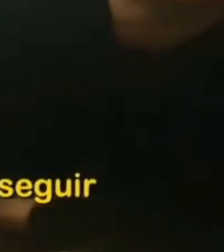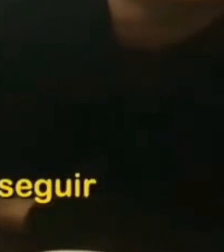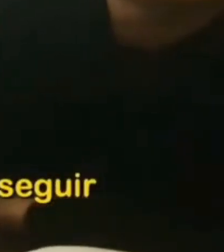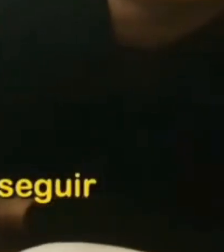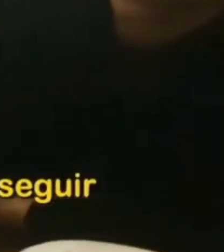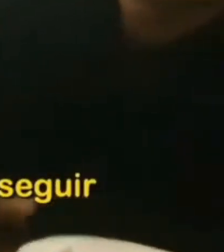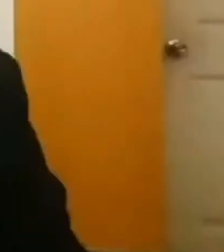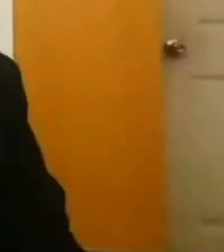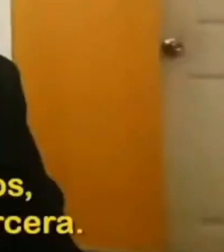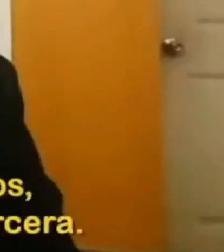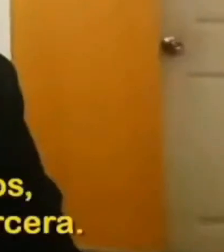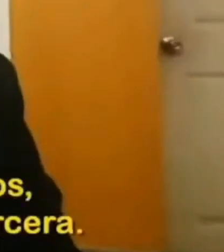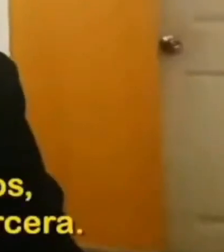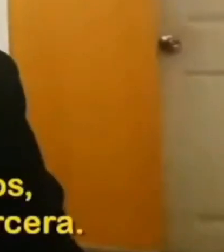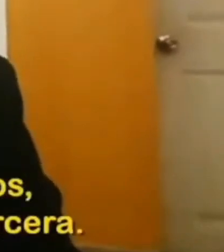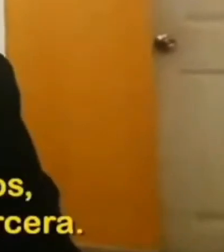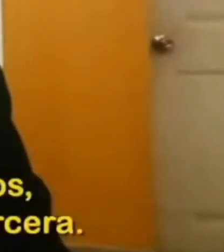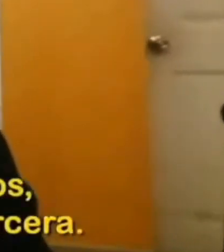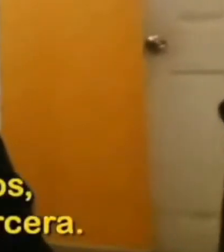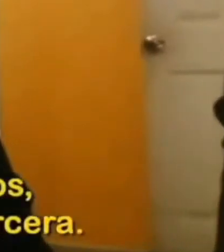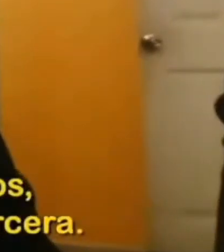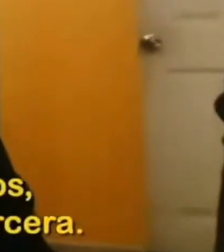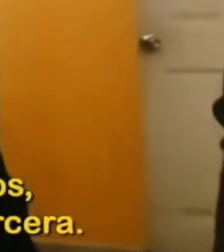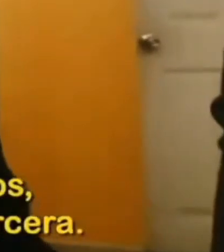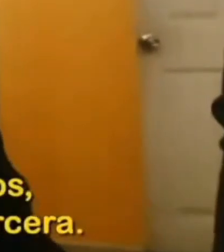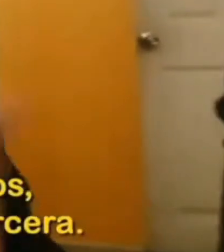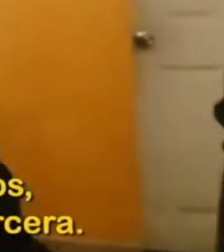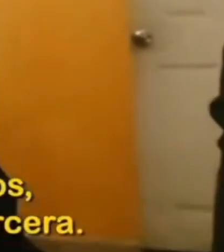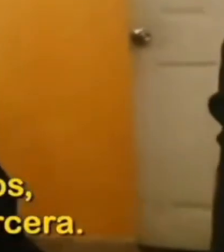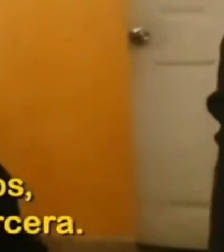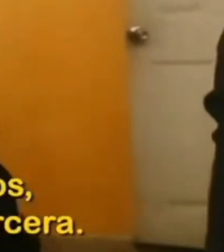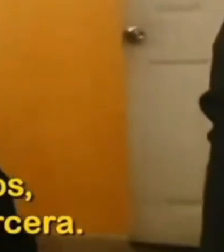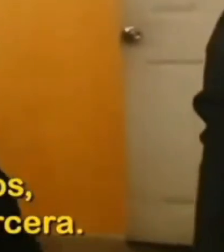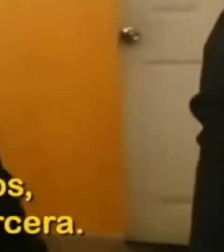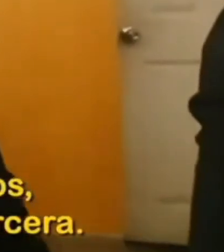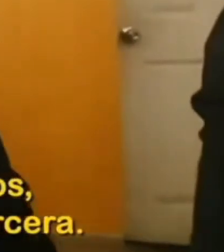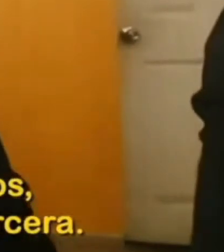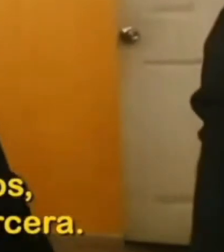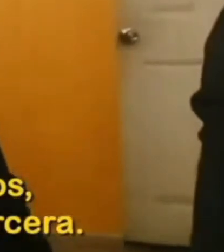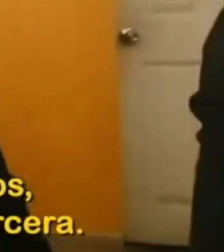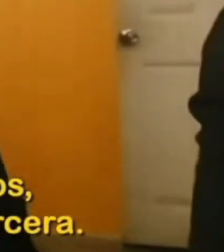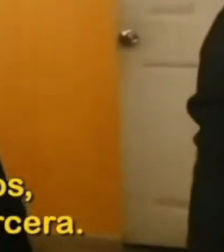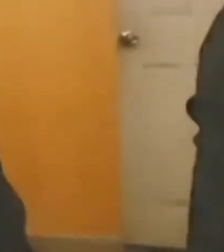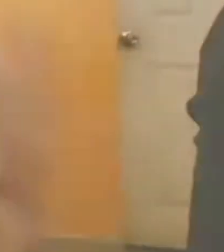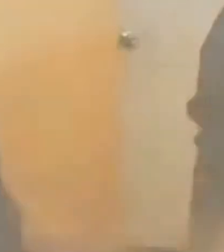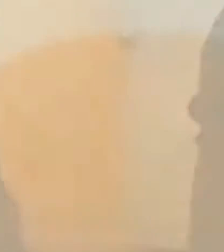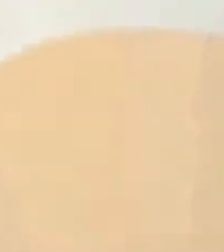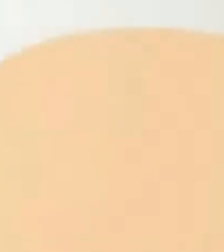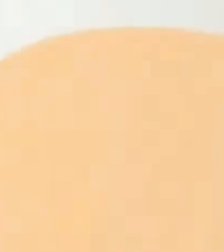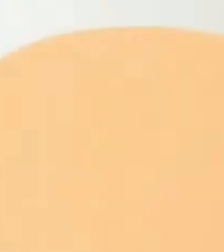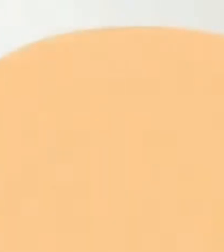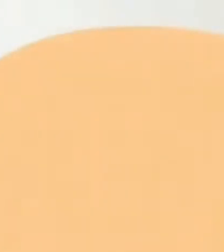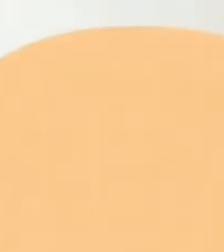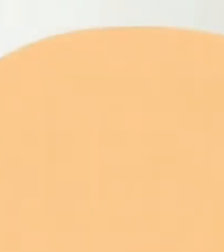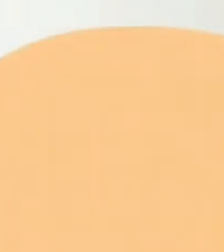segunda tanda o réplica como le llamamos una segunda etapa y luego una tercera.